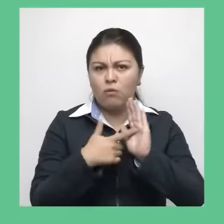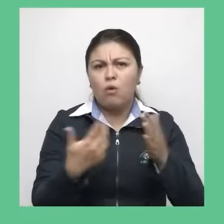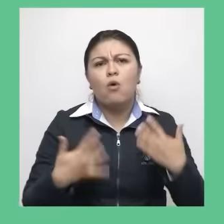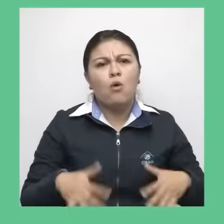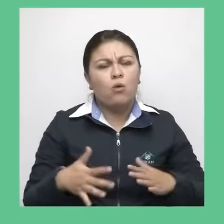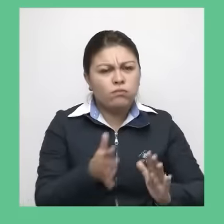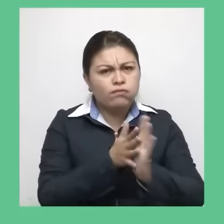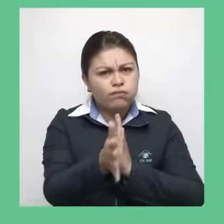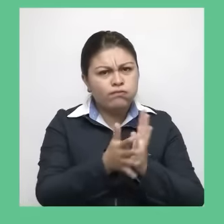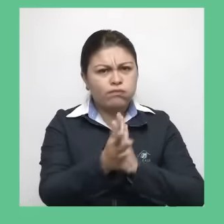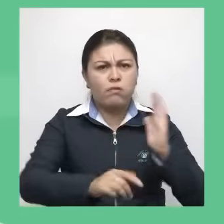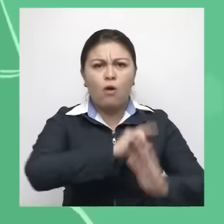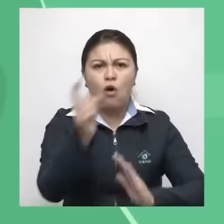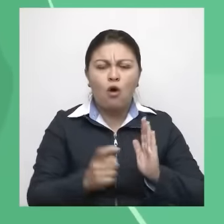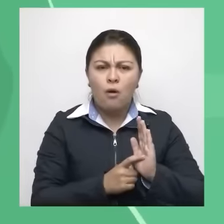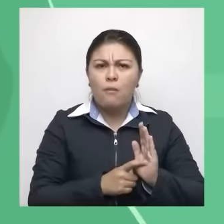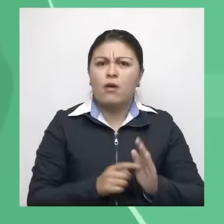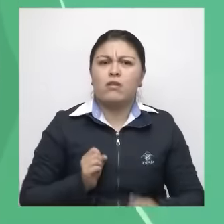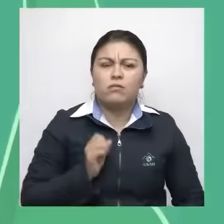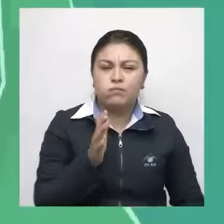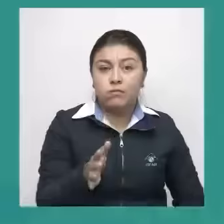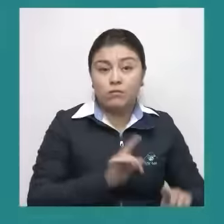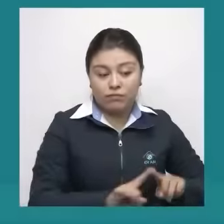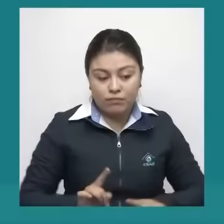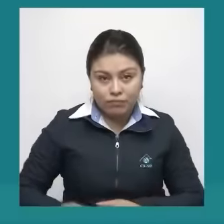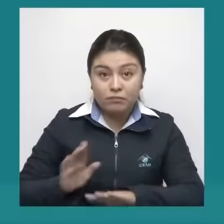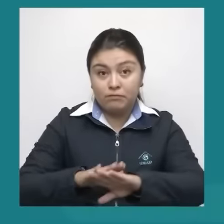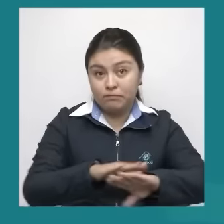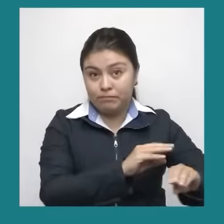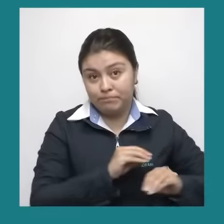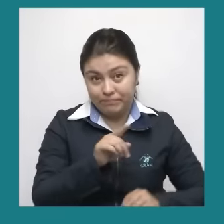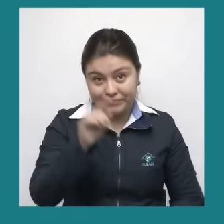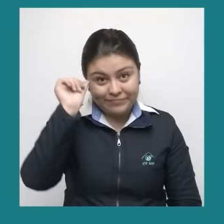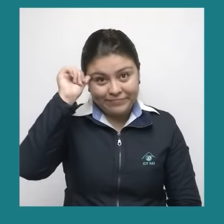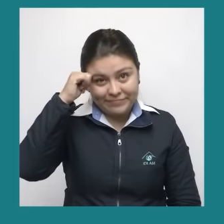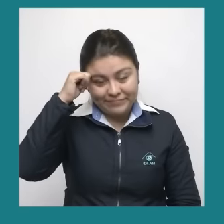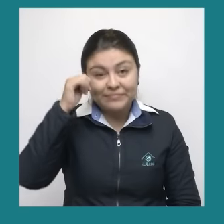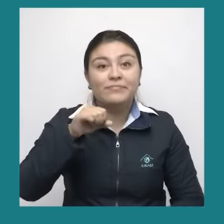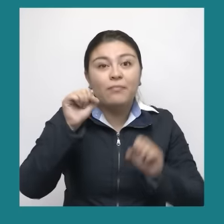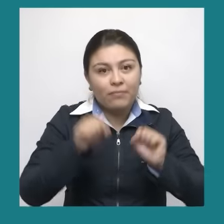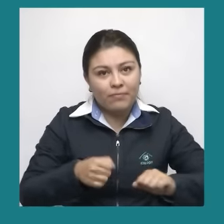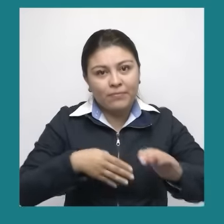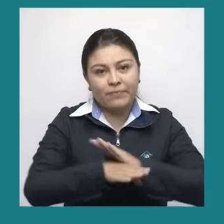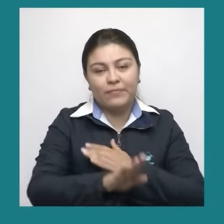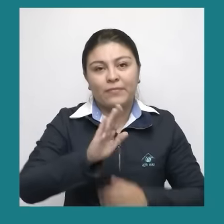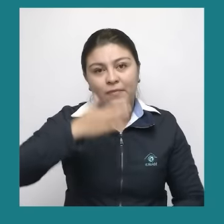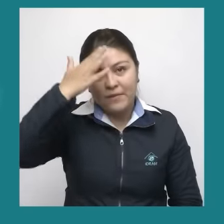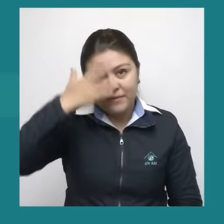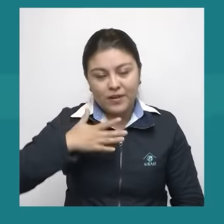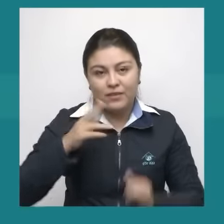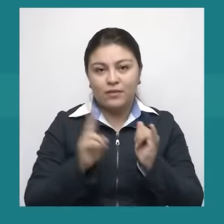satelital, recomendaciones y muchas opciones de interacción. Síganos a través de nuestras redes sociales.